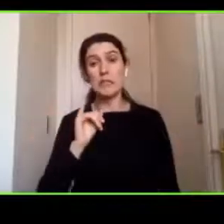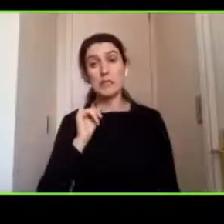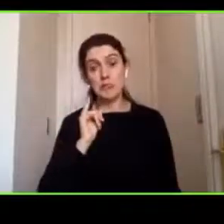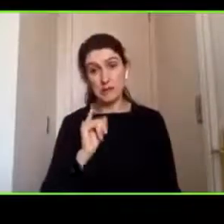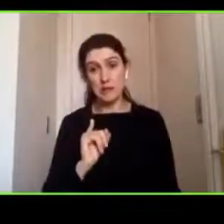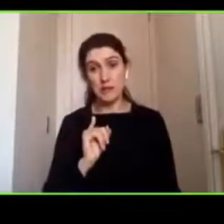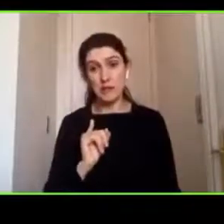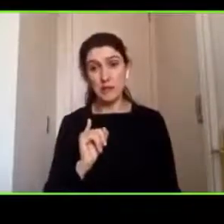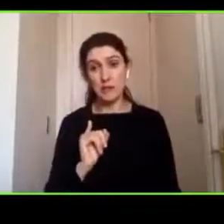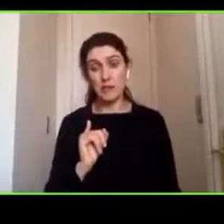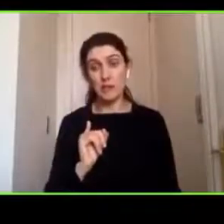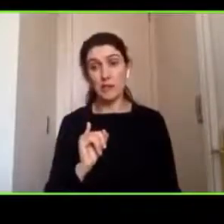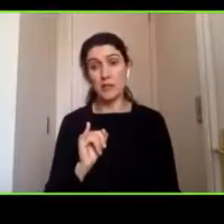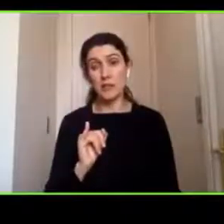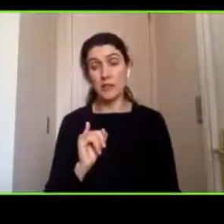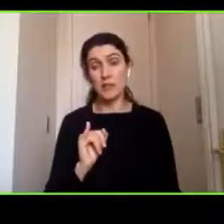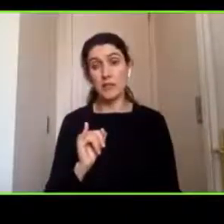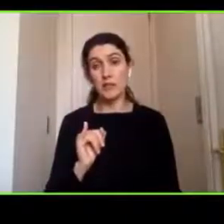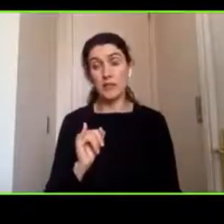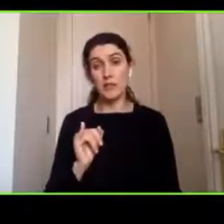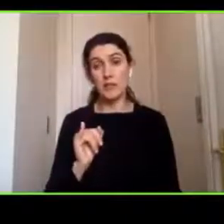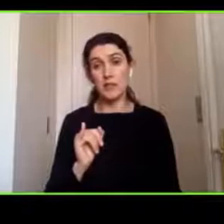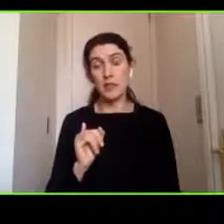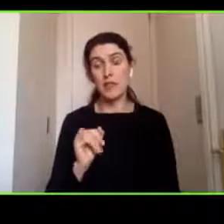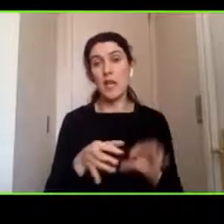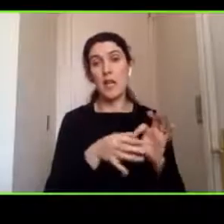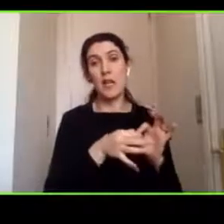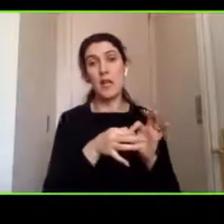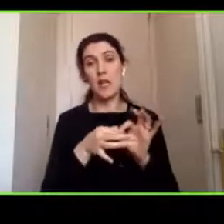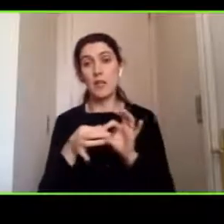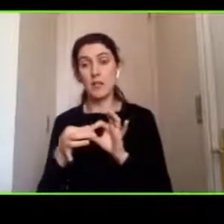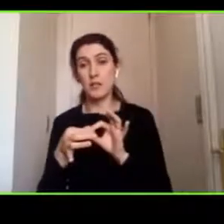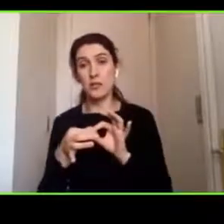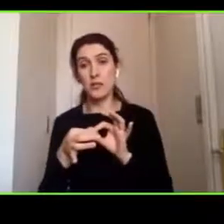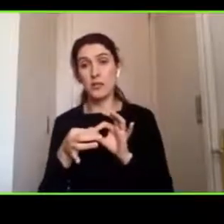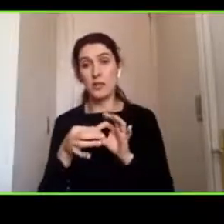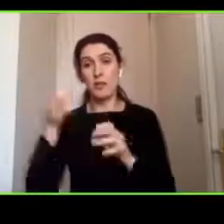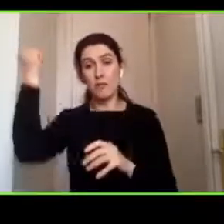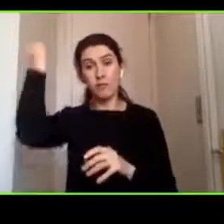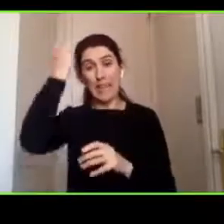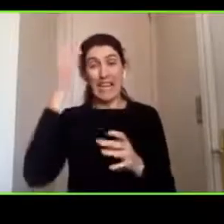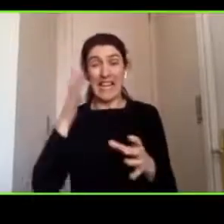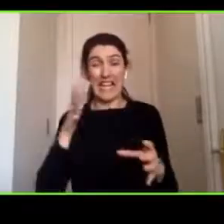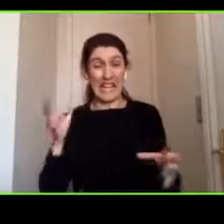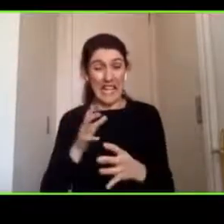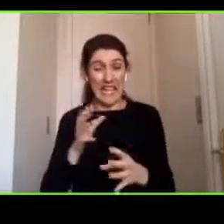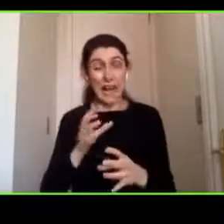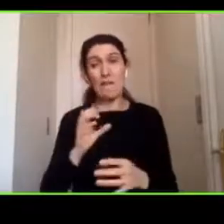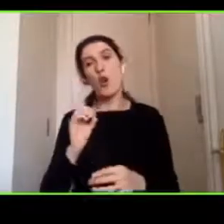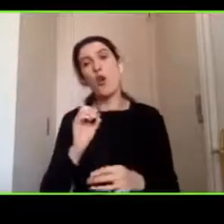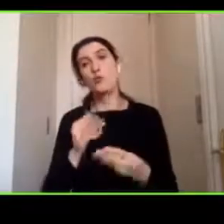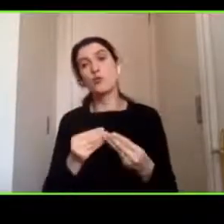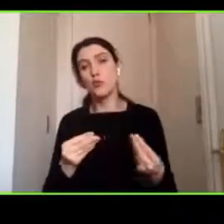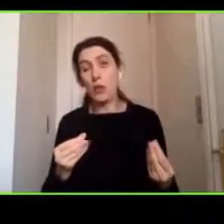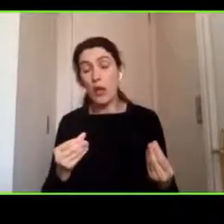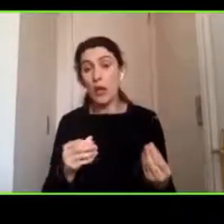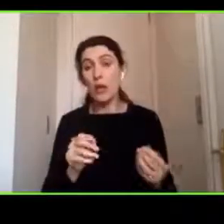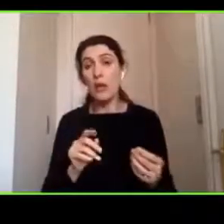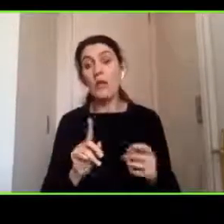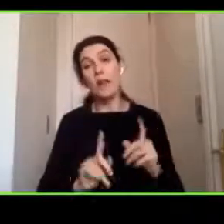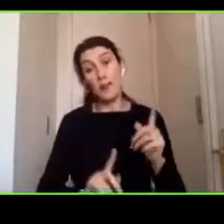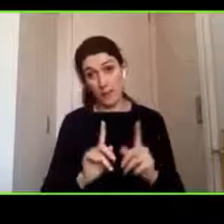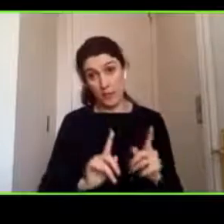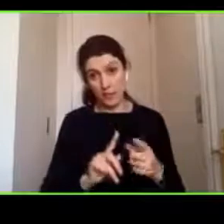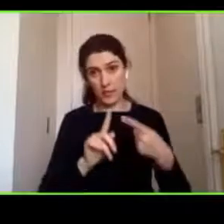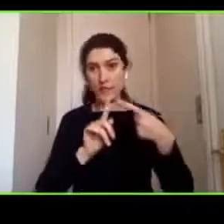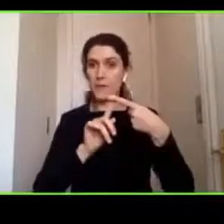no solamente depende de la severidad de la lesión también depende de qué